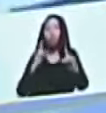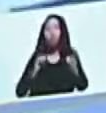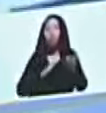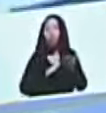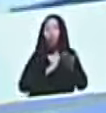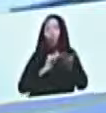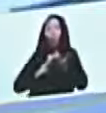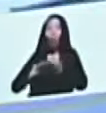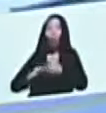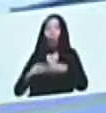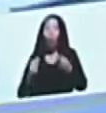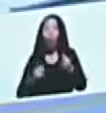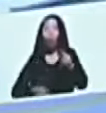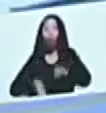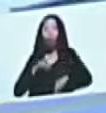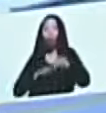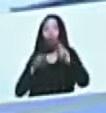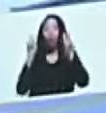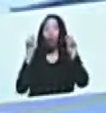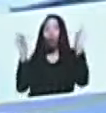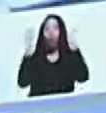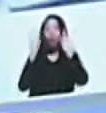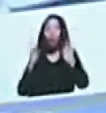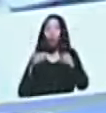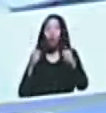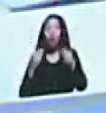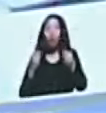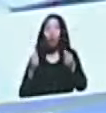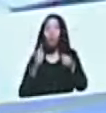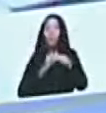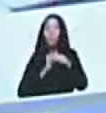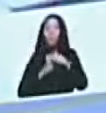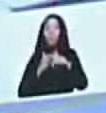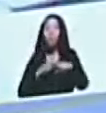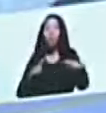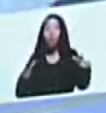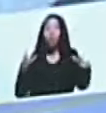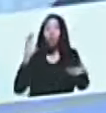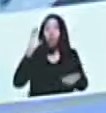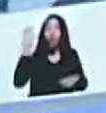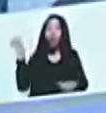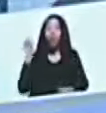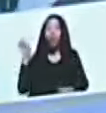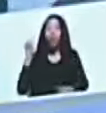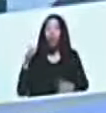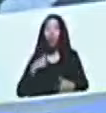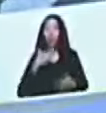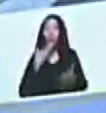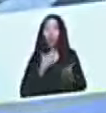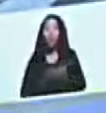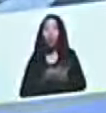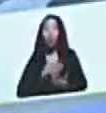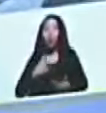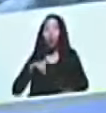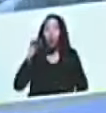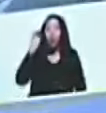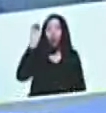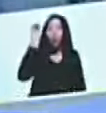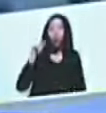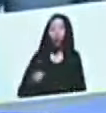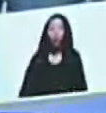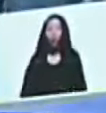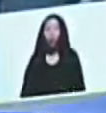economía, la construcción de un nuevo modelo económico, la prosperidad nacional, es lo que aspiro, aspiramos, soñamos,